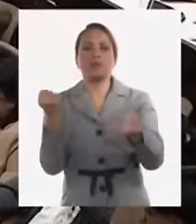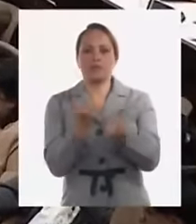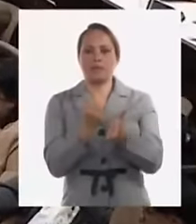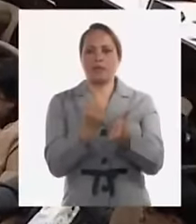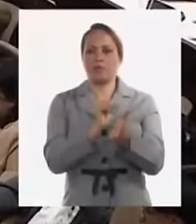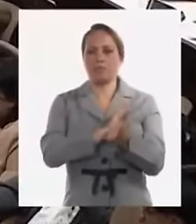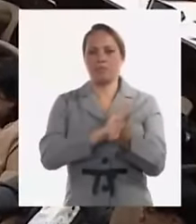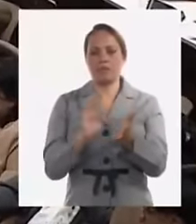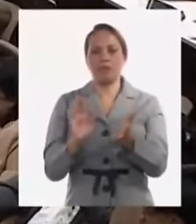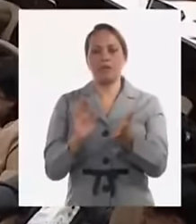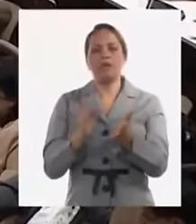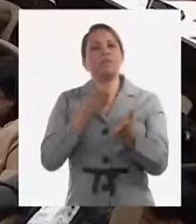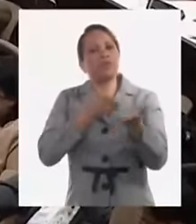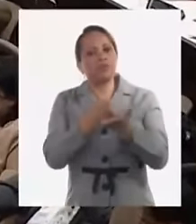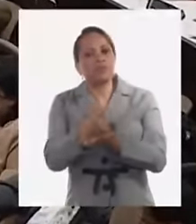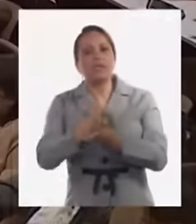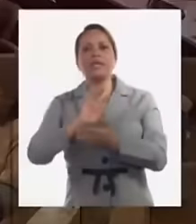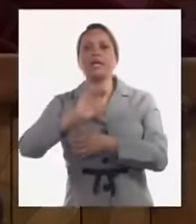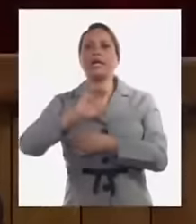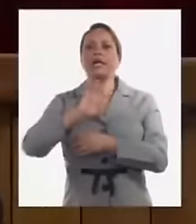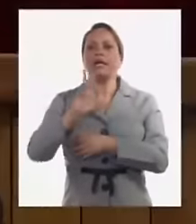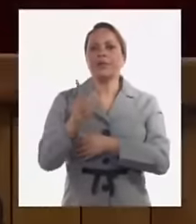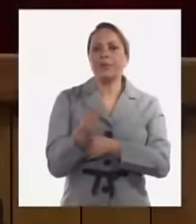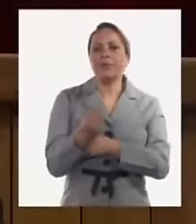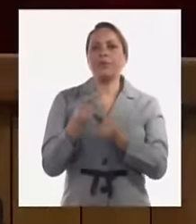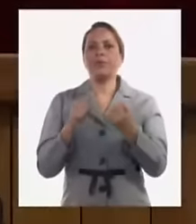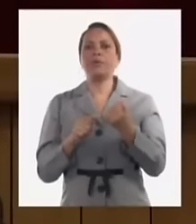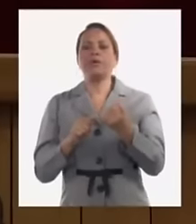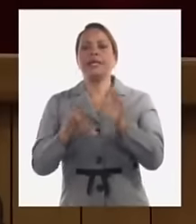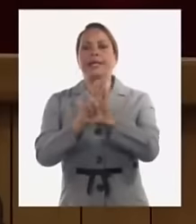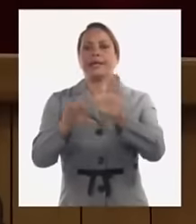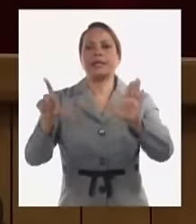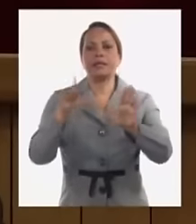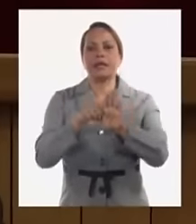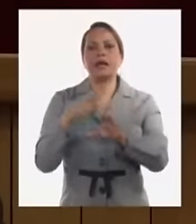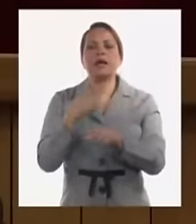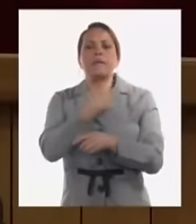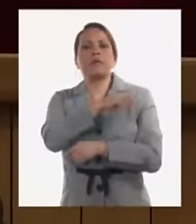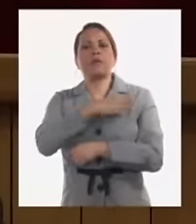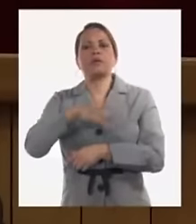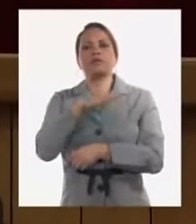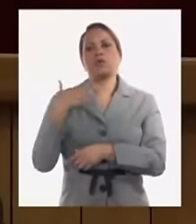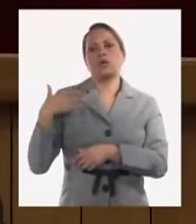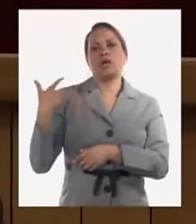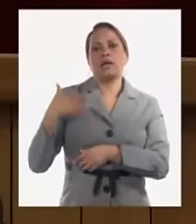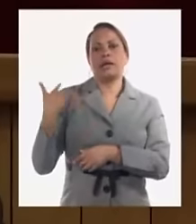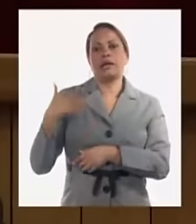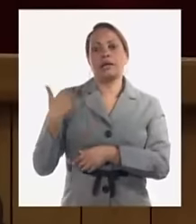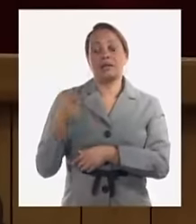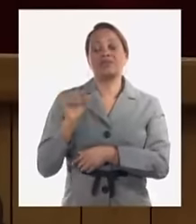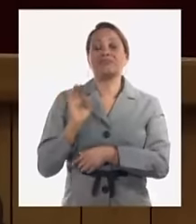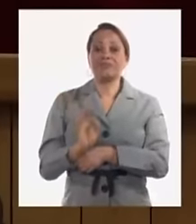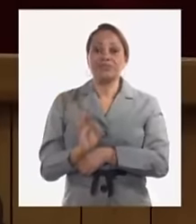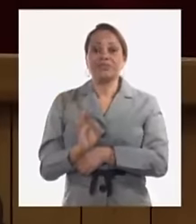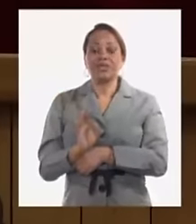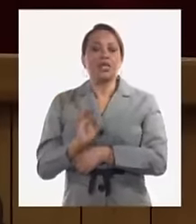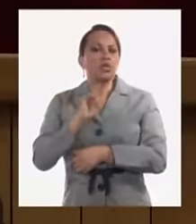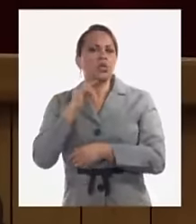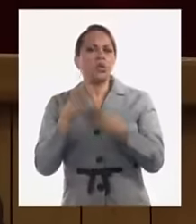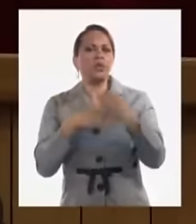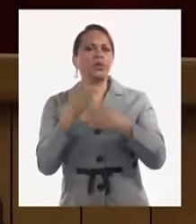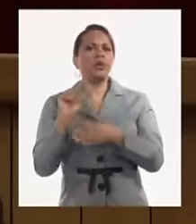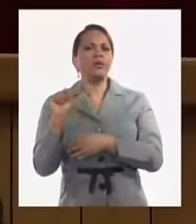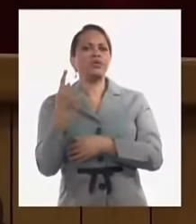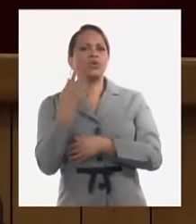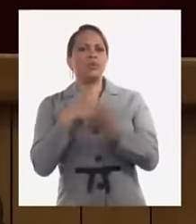creciendo el delito sigue creciendo la población se queja justamente y este problema alerto este problema no es un problema solo